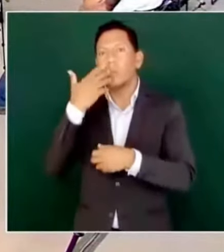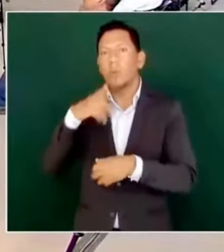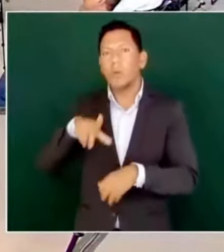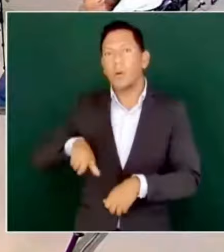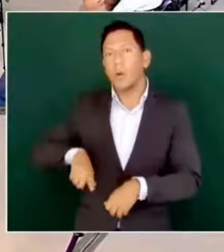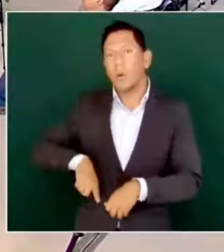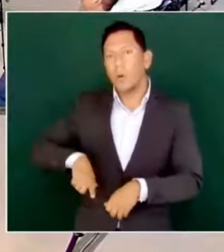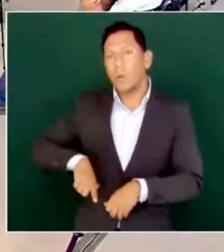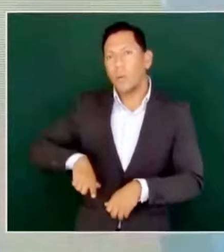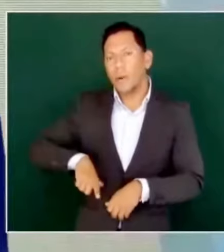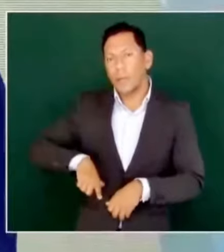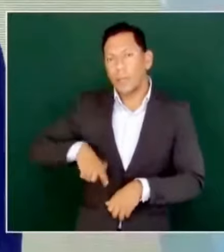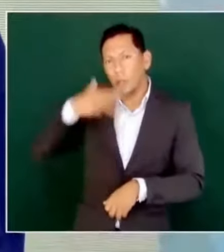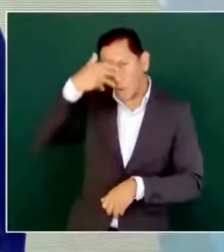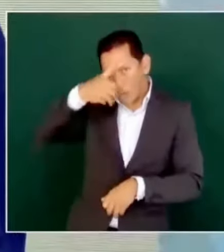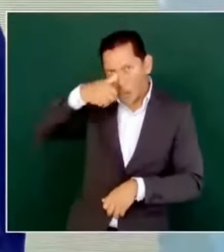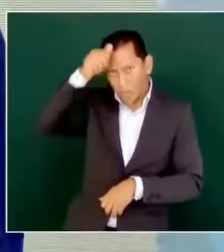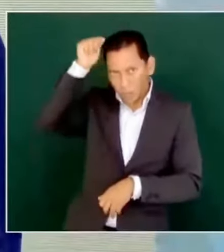gobernadoras,